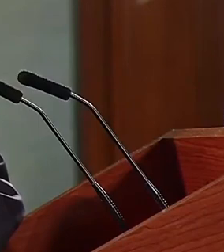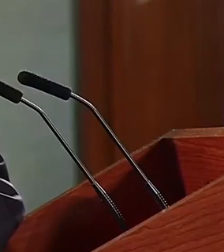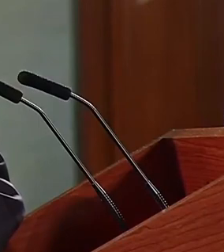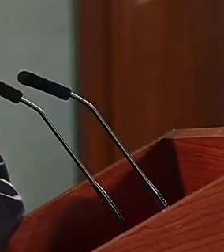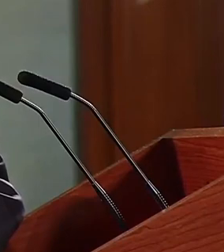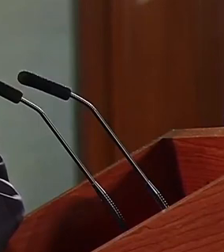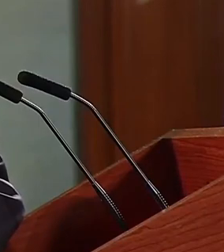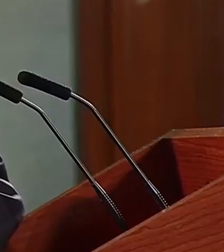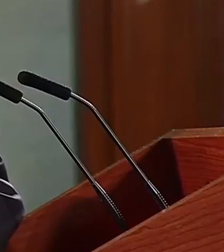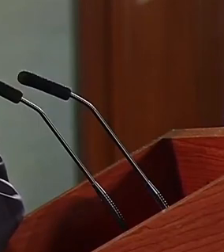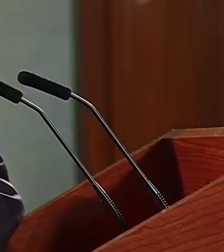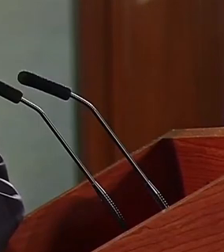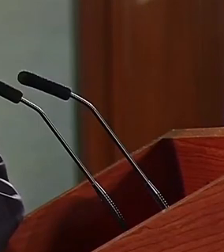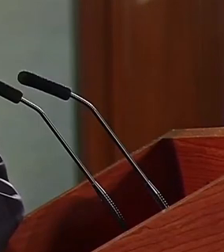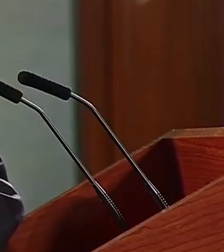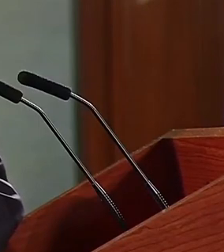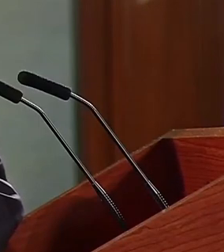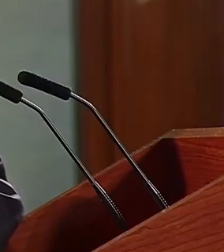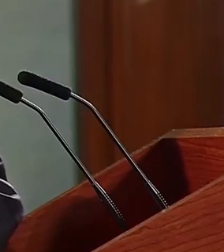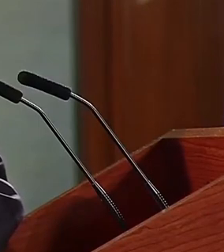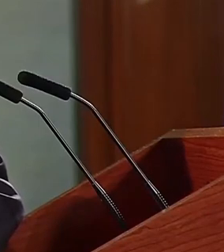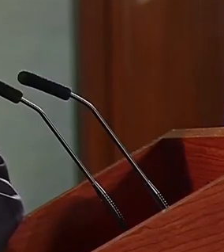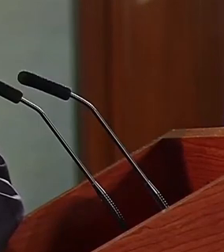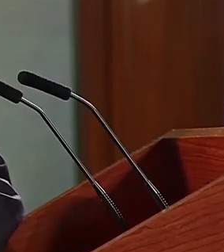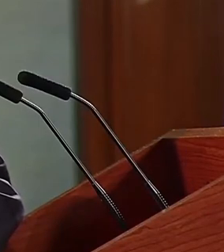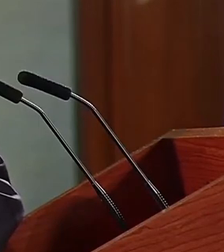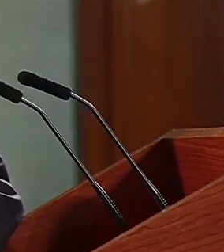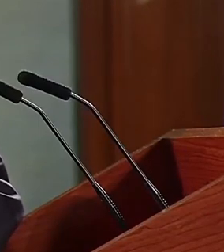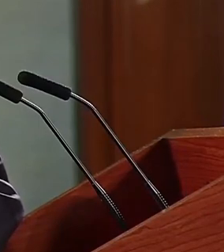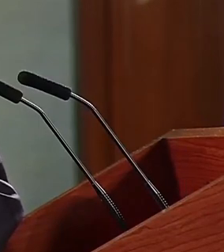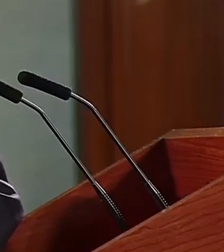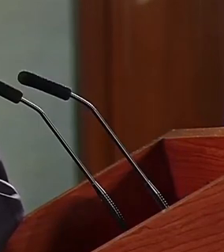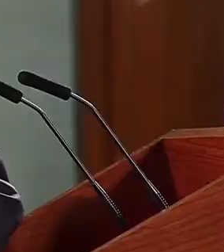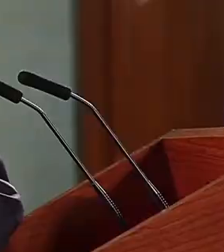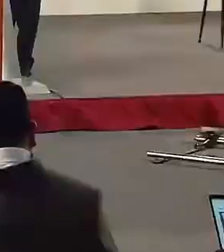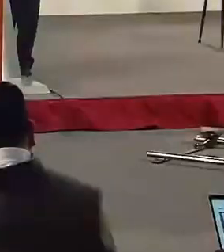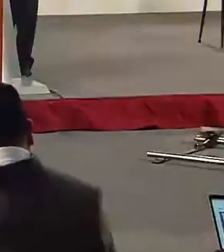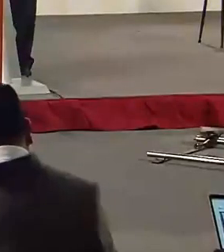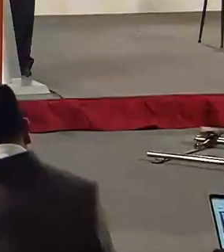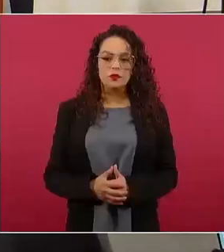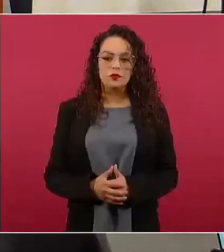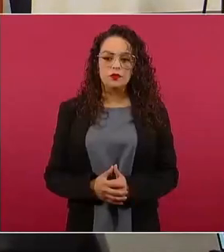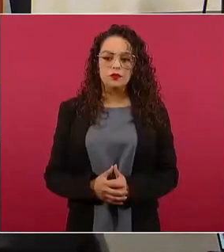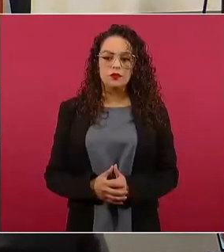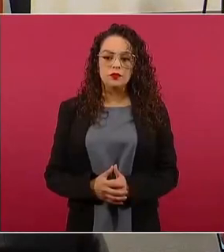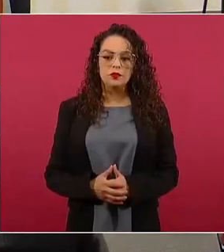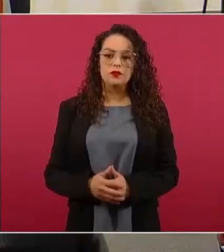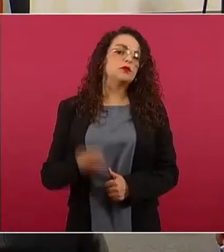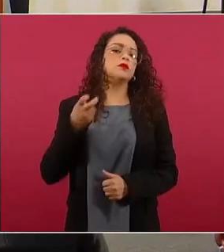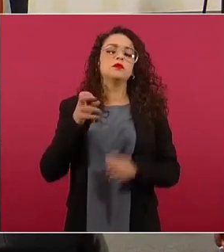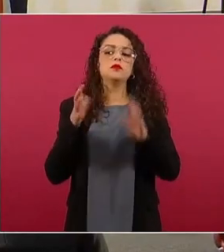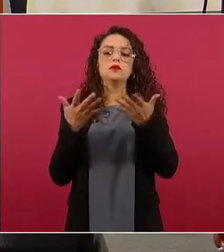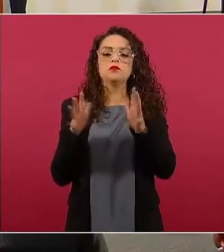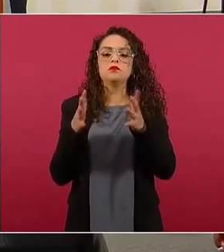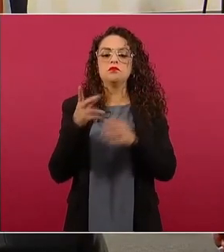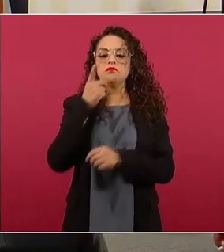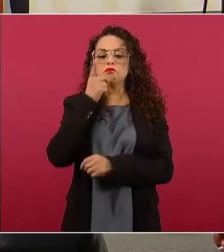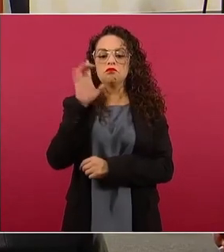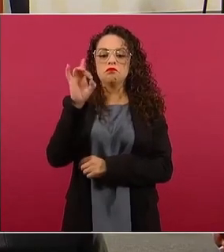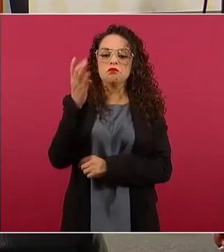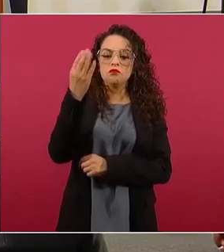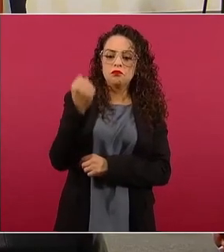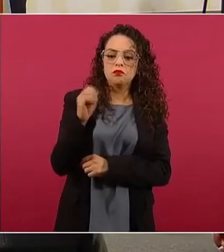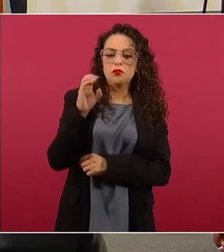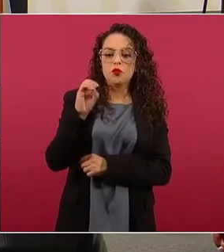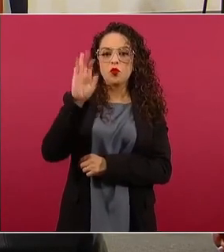mes. Entonces, tendríamos 30 días, por lo tanto, están ellos capturando entre 39 y 40 migrantes